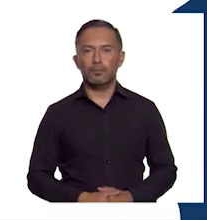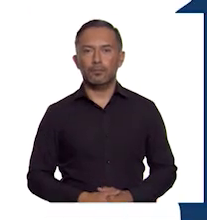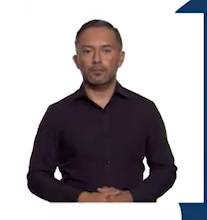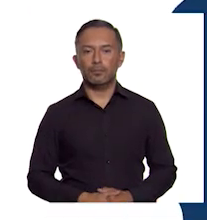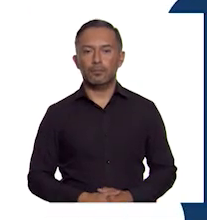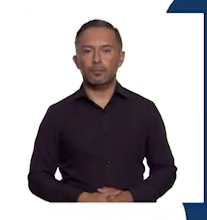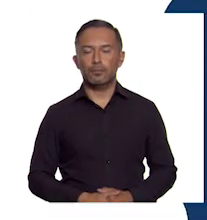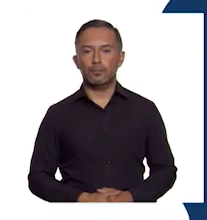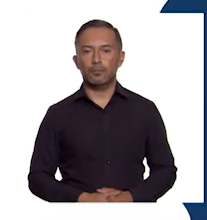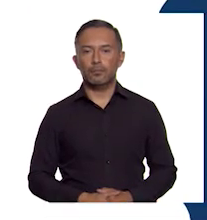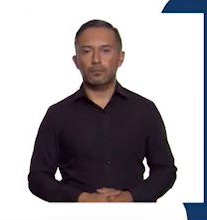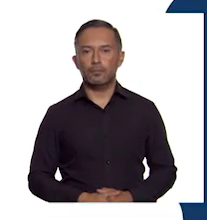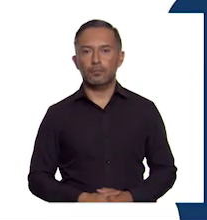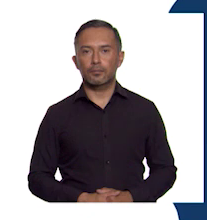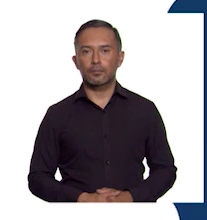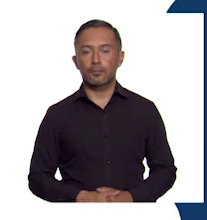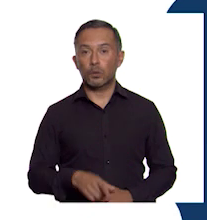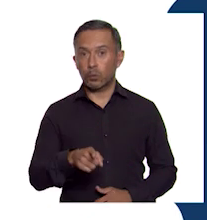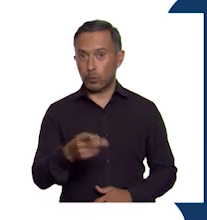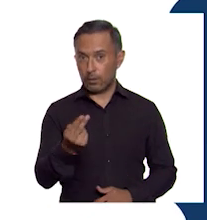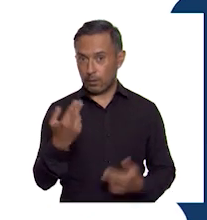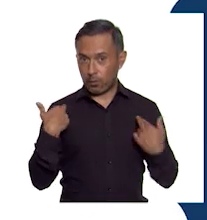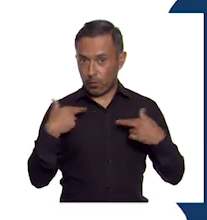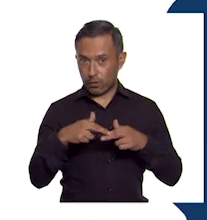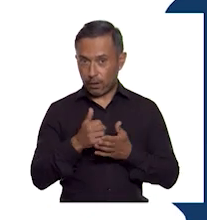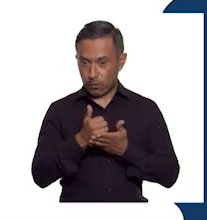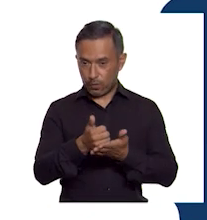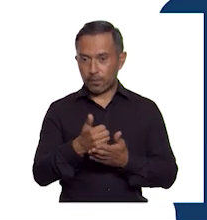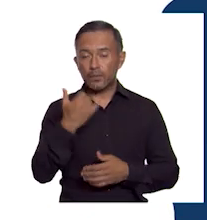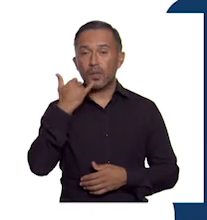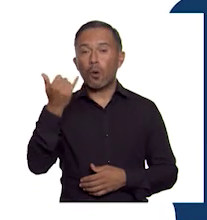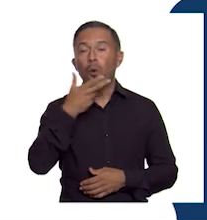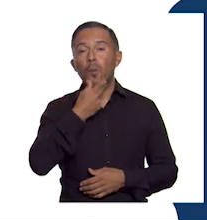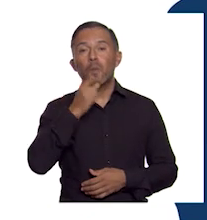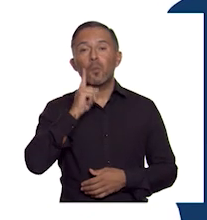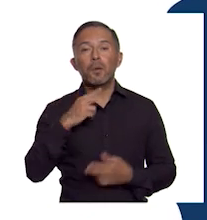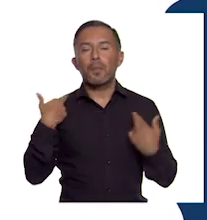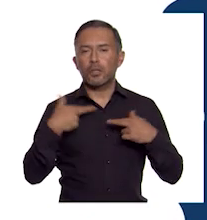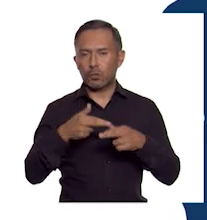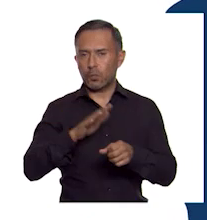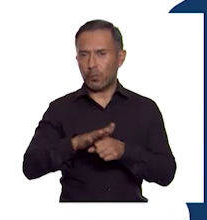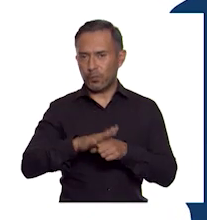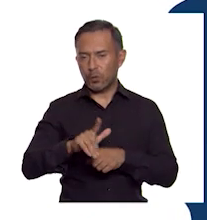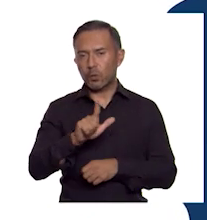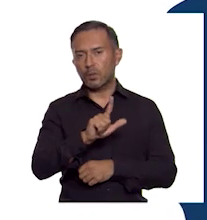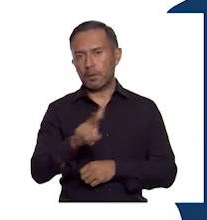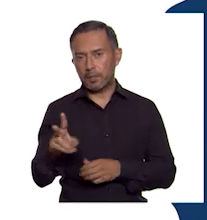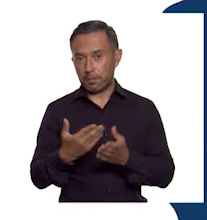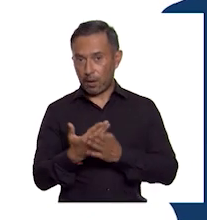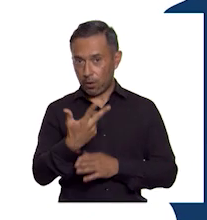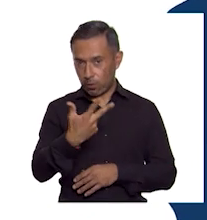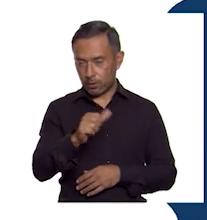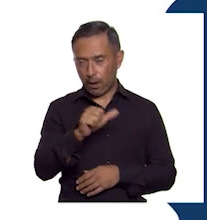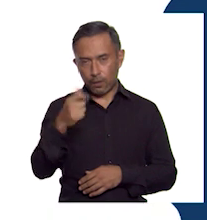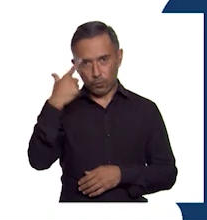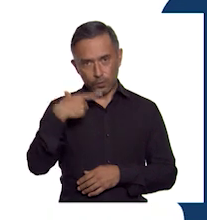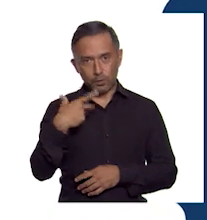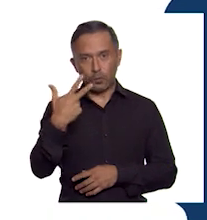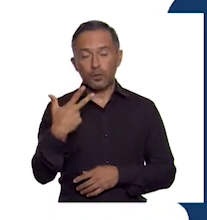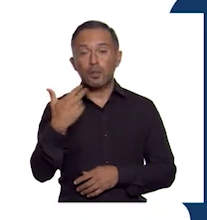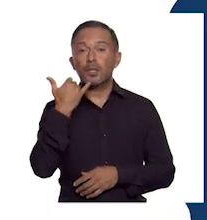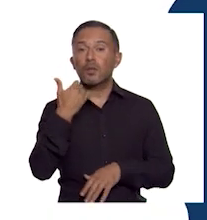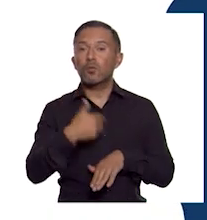Para solicitar apoyo pedagógico, comunícate con maestras y maestros de lunes a viernes de 8 a 20 horas al